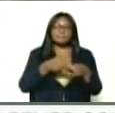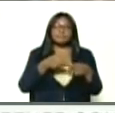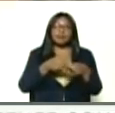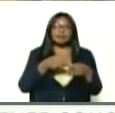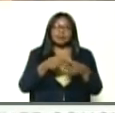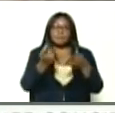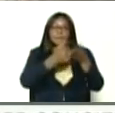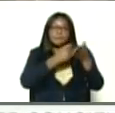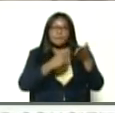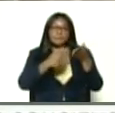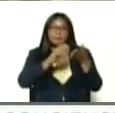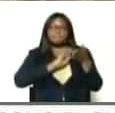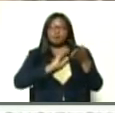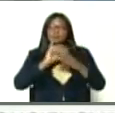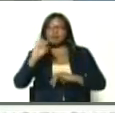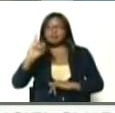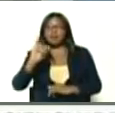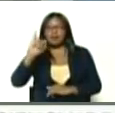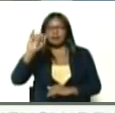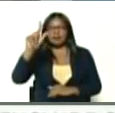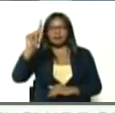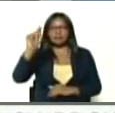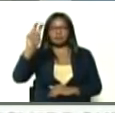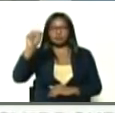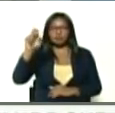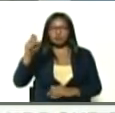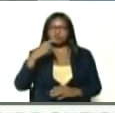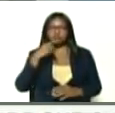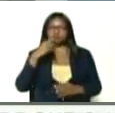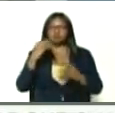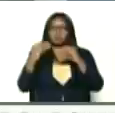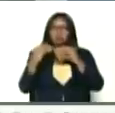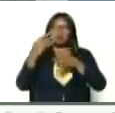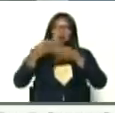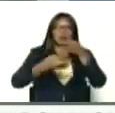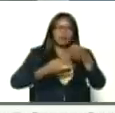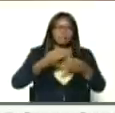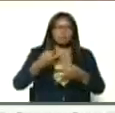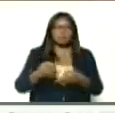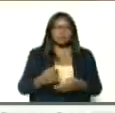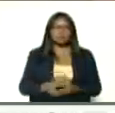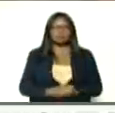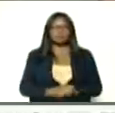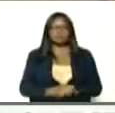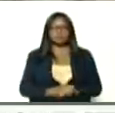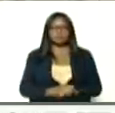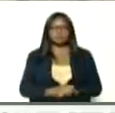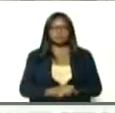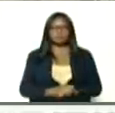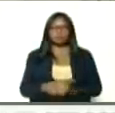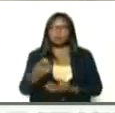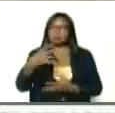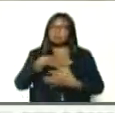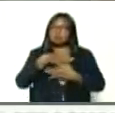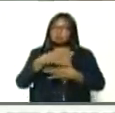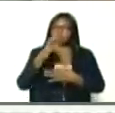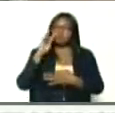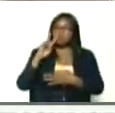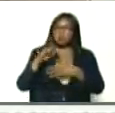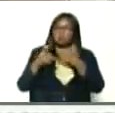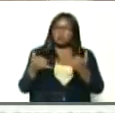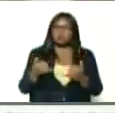artesanos, de Isnotum, al Papa, y le hablé, y el Papa, se interesó, desde entonces,